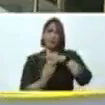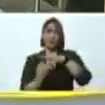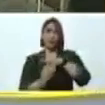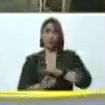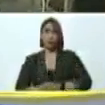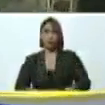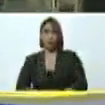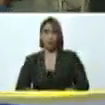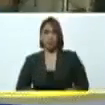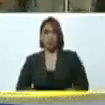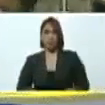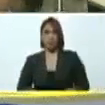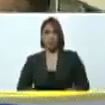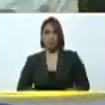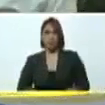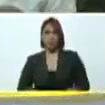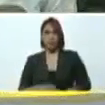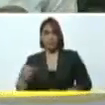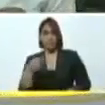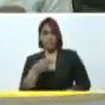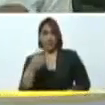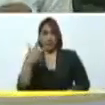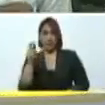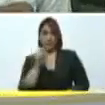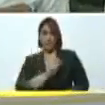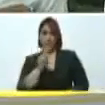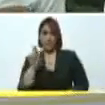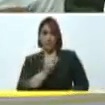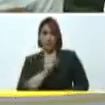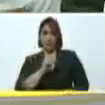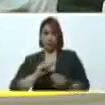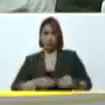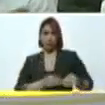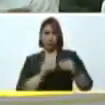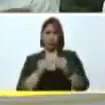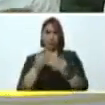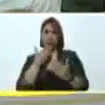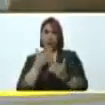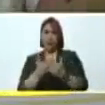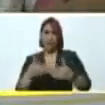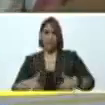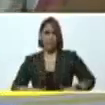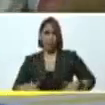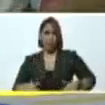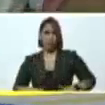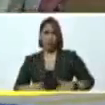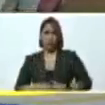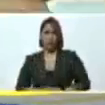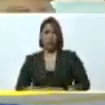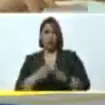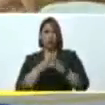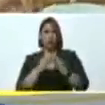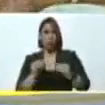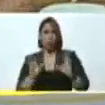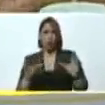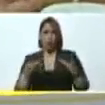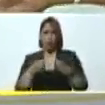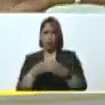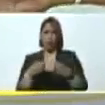Gracias esfuerzo de todo el equipo,